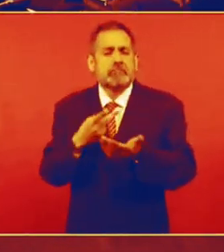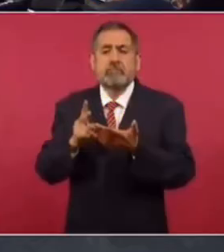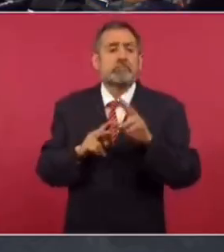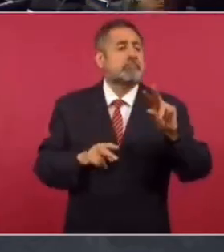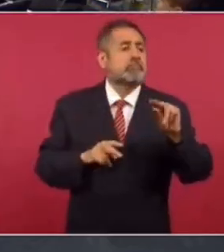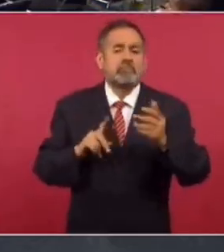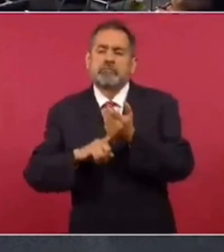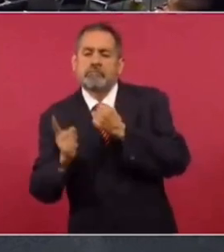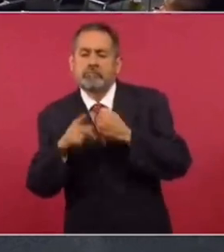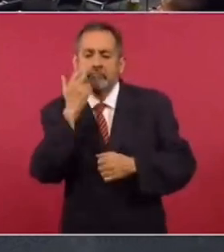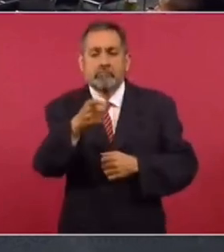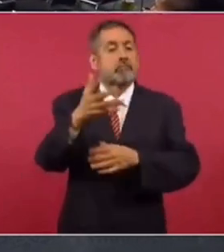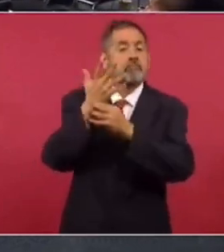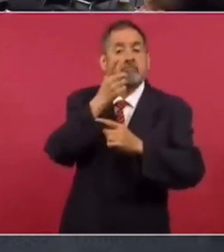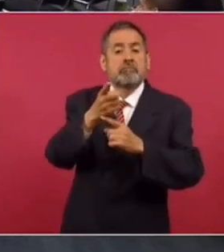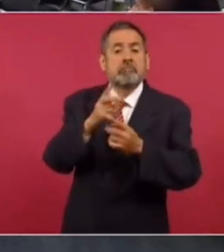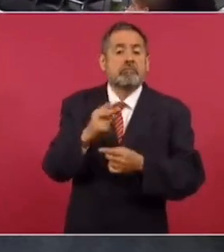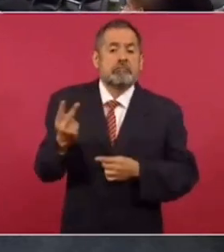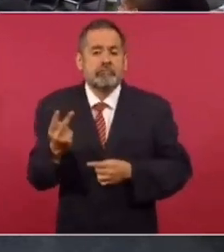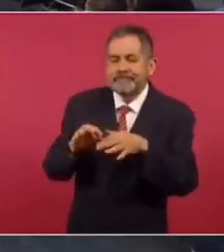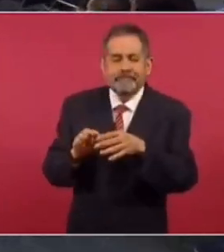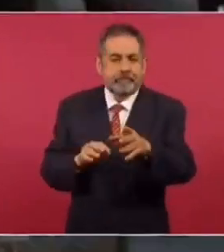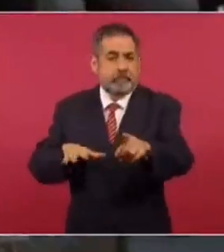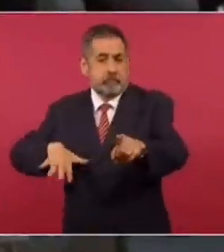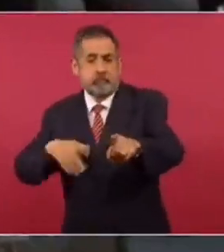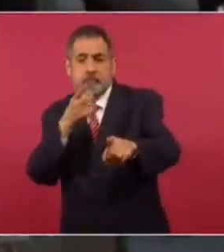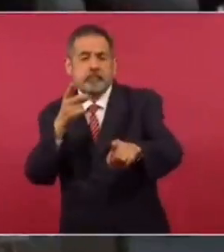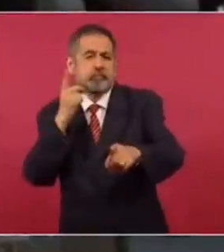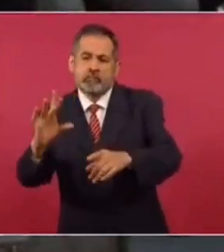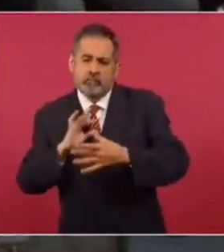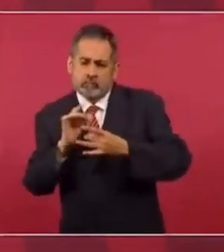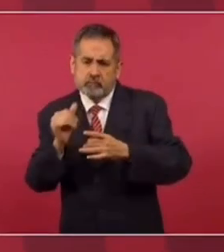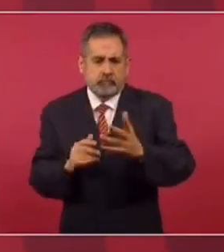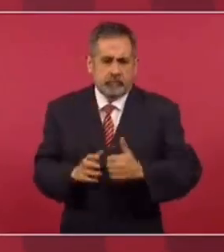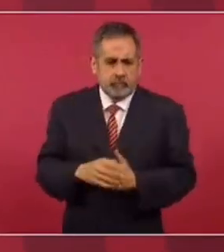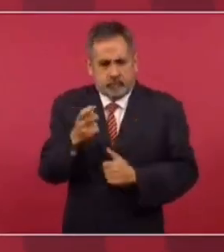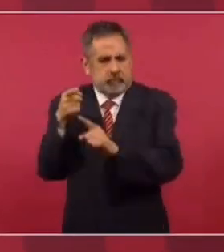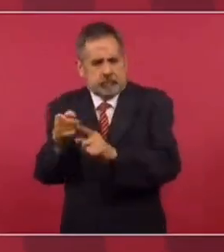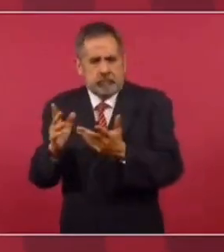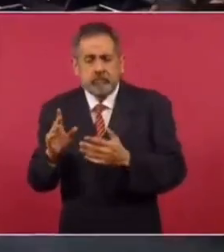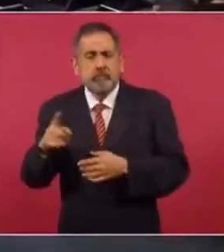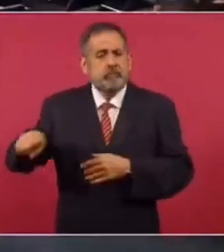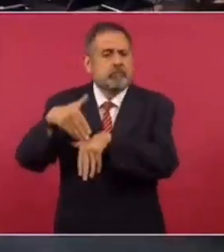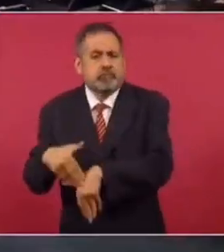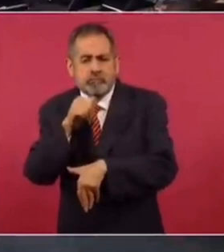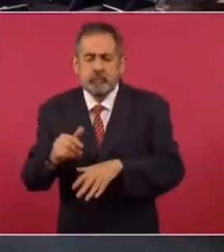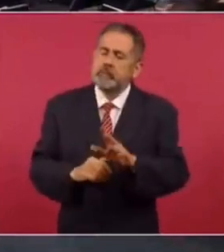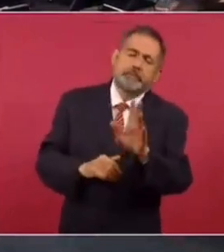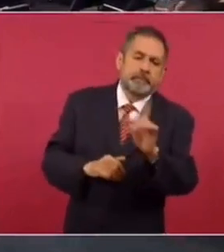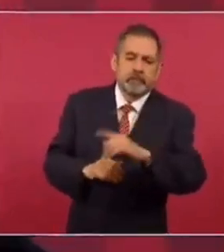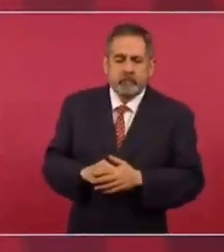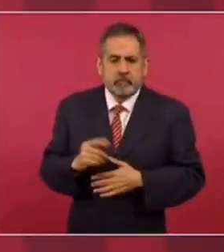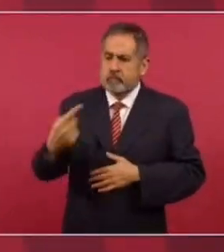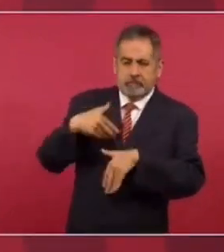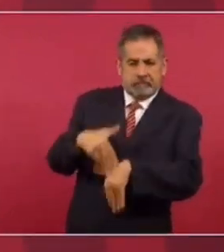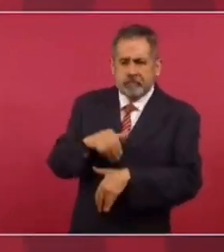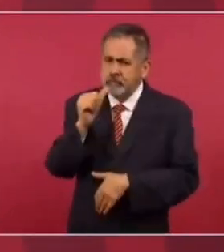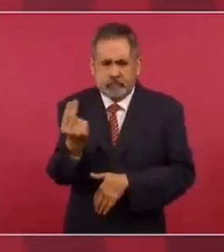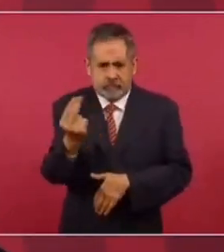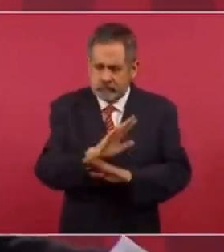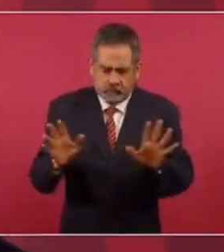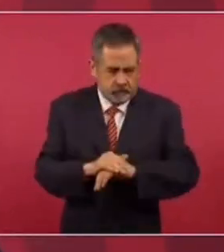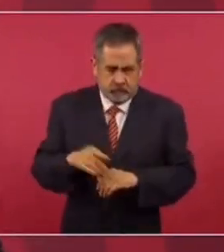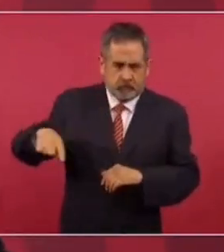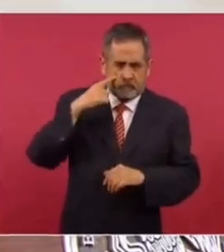doble discurso. Usted dice una cosa, pero luego hacen otra. Formaron a sus diputados. No, Eso es a lo que me refiero, que no le están obedeciendo. No, es que no tienen por obedecerme.